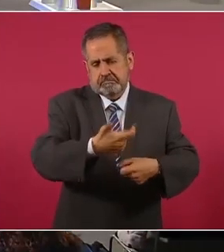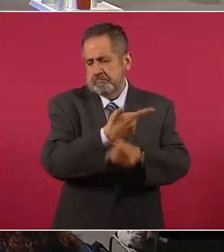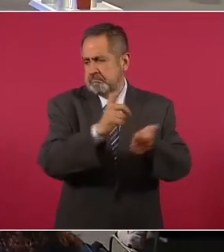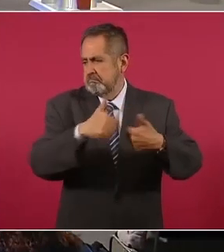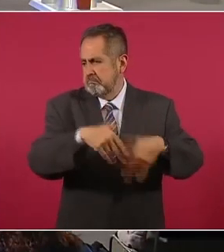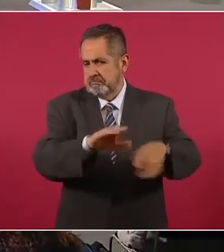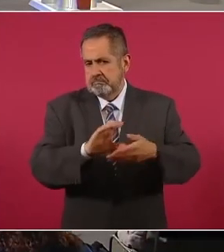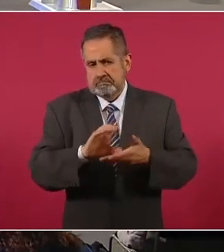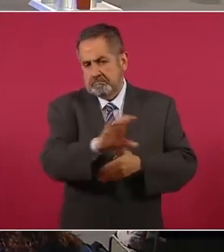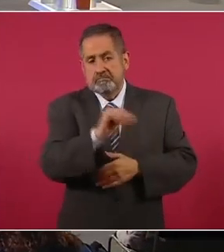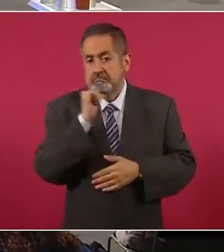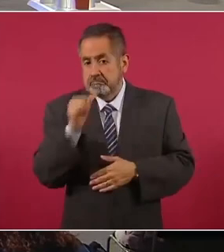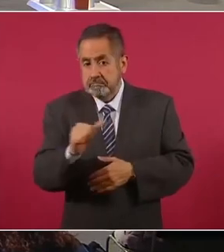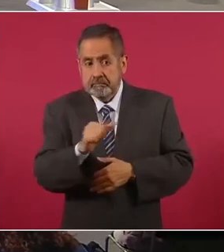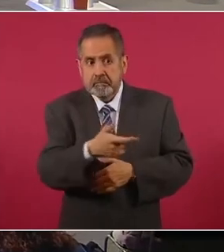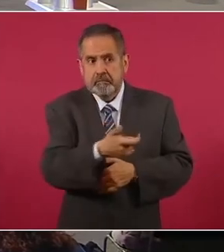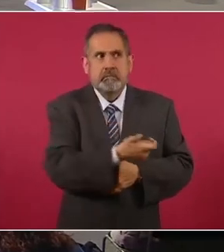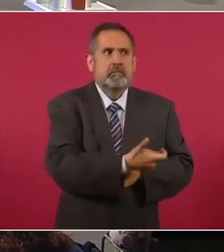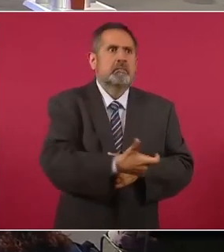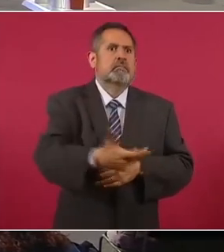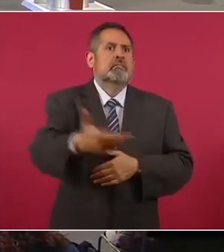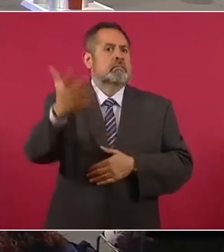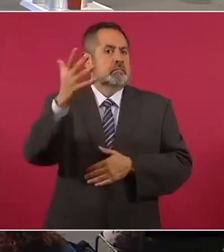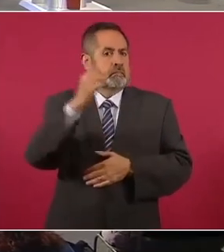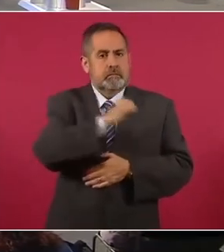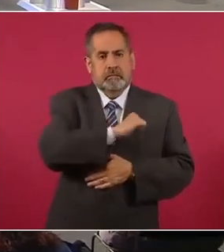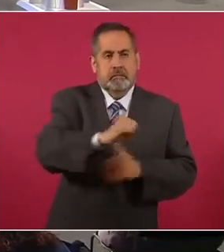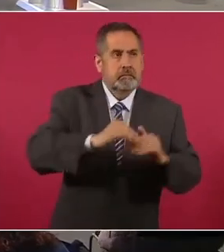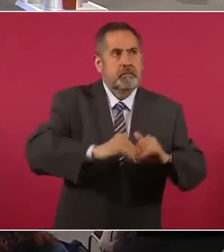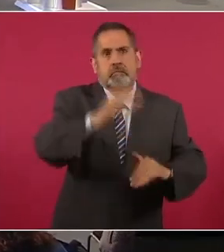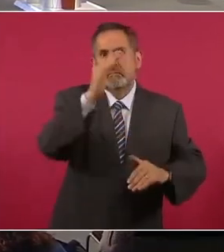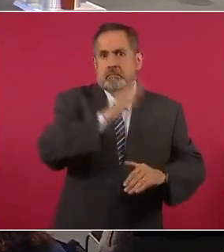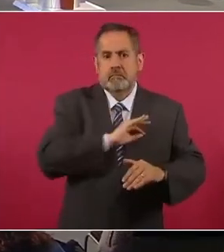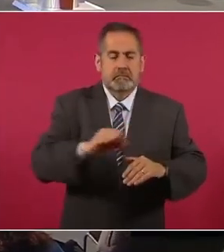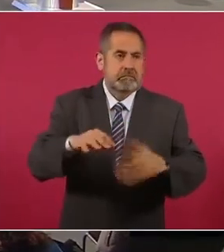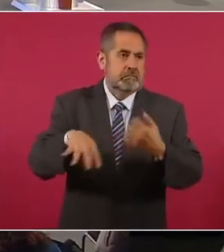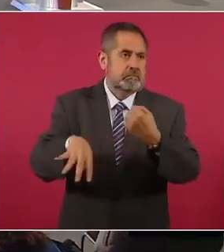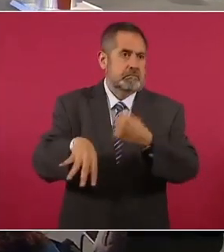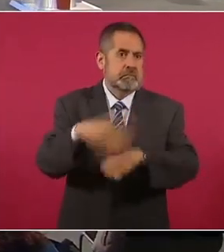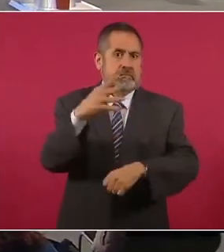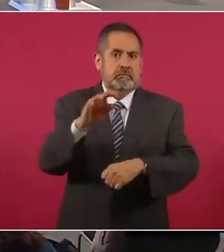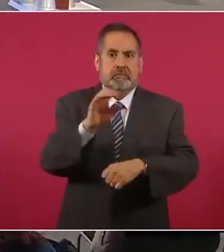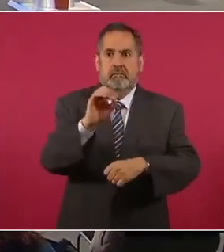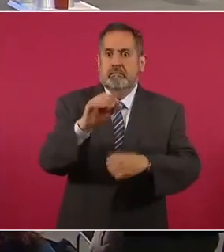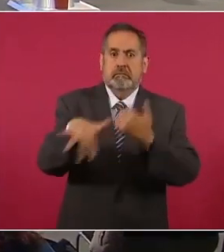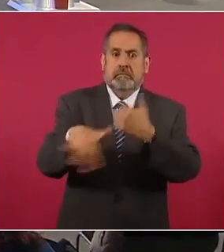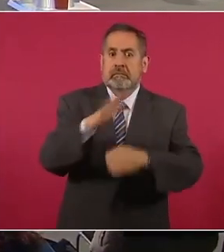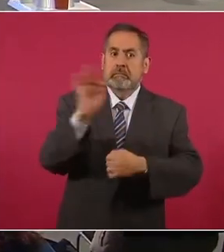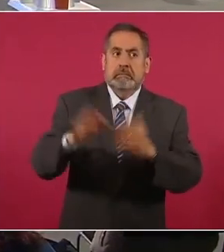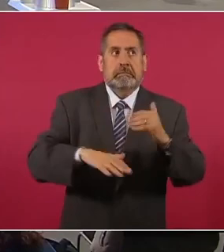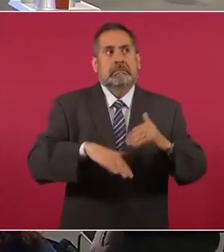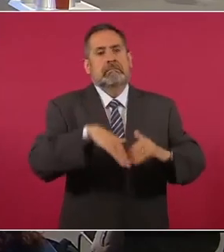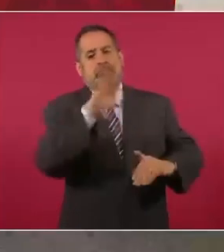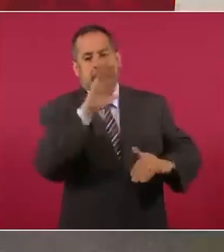tendríamos tendríamos una inflación del 14 o 15 por ciento